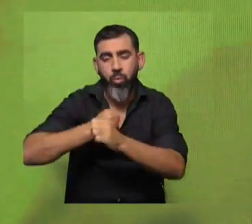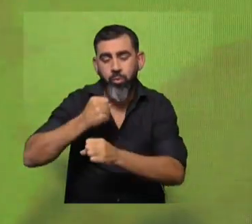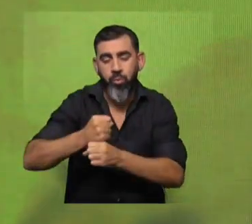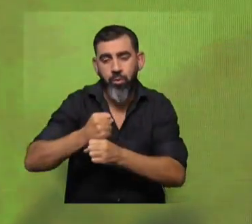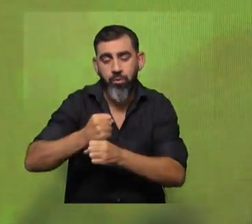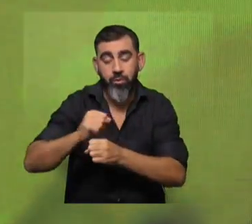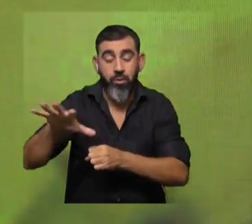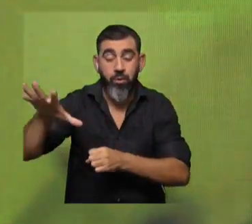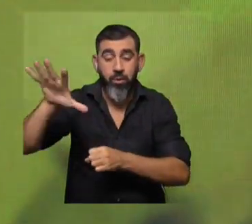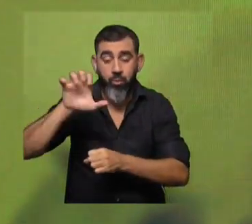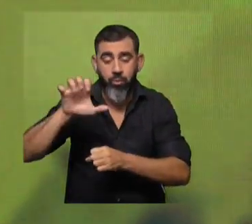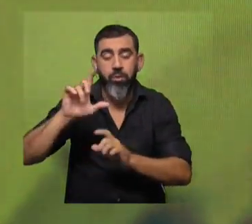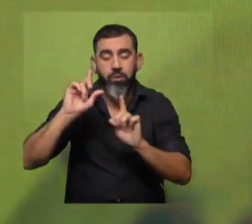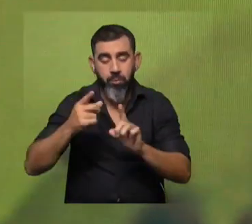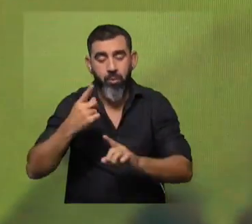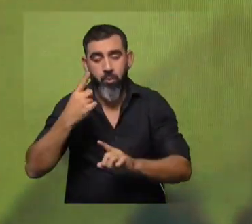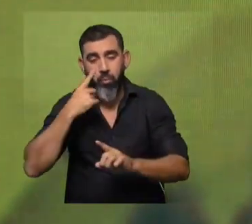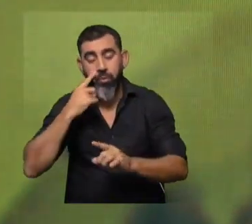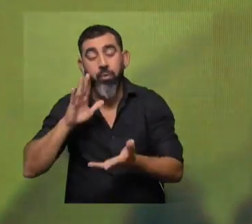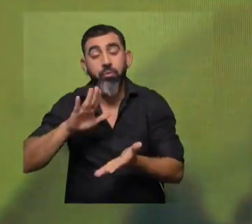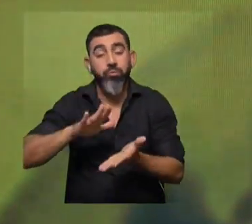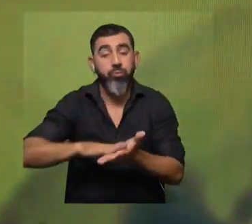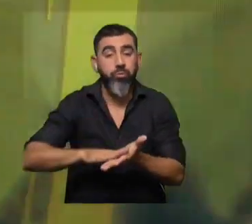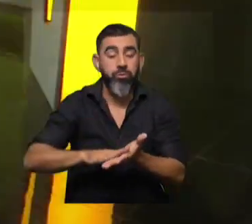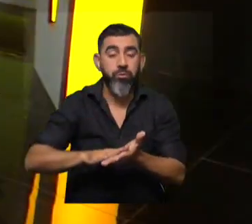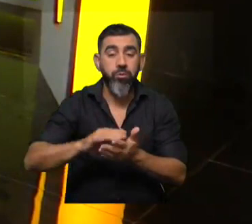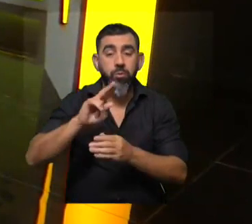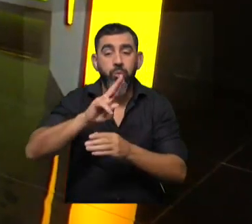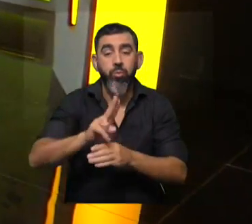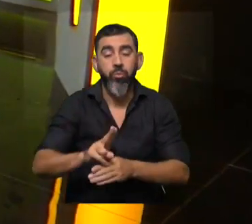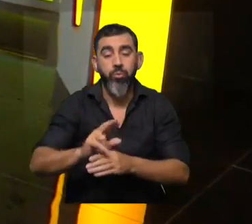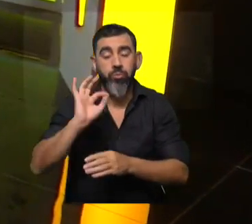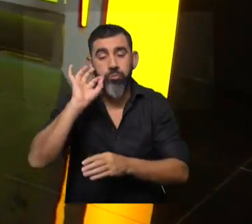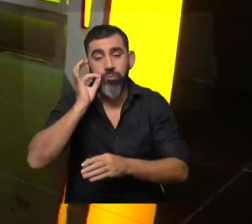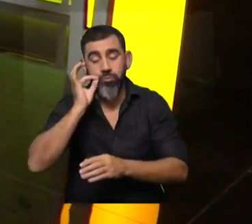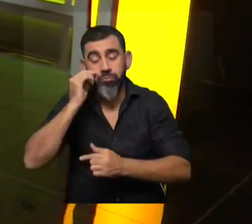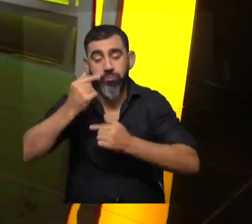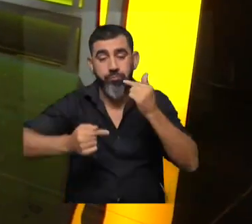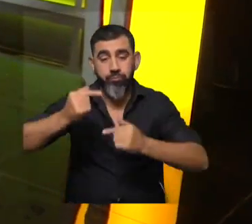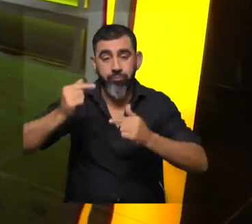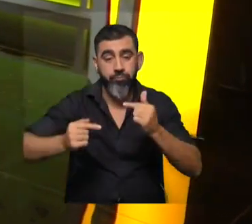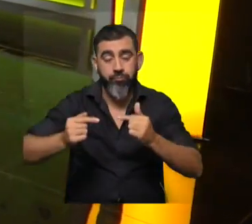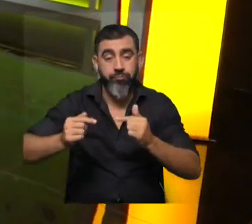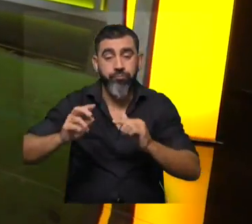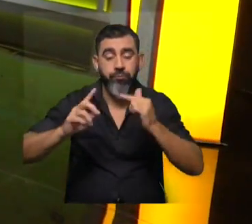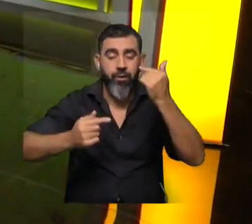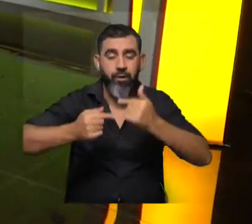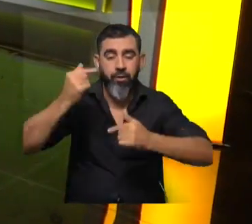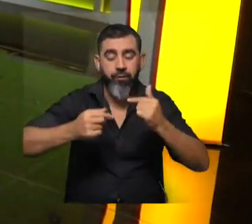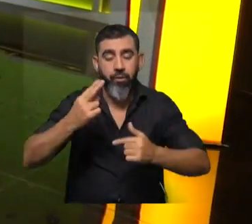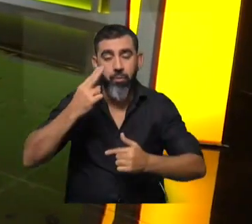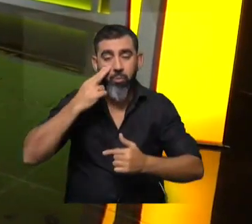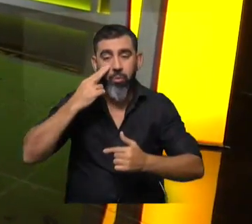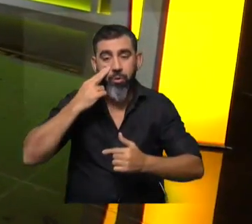y en muchos casos experimentado sobre lo que puede ser el uso de cannabis o derivado de cannabis para distintas afecciones